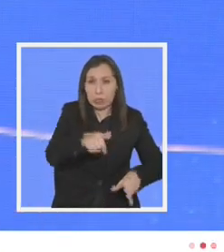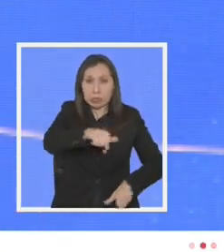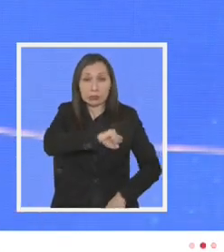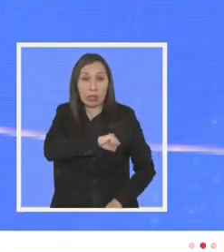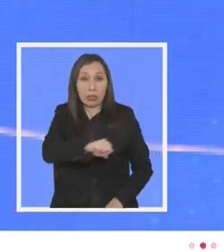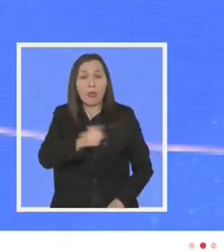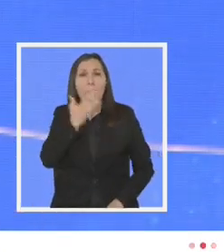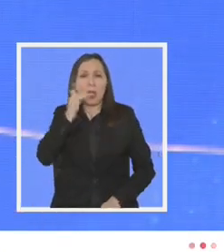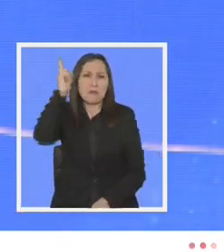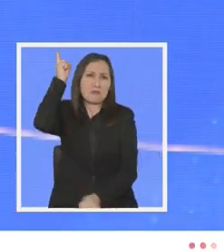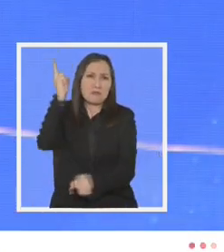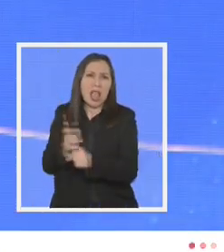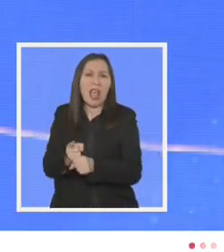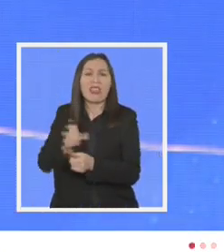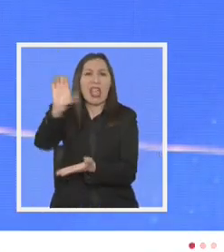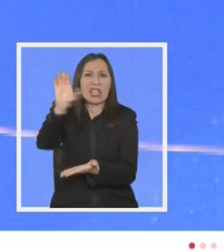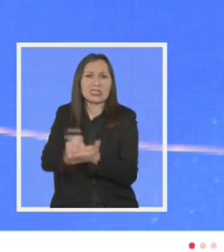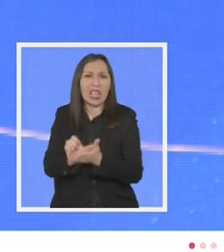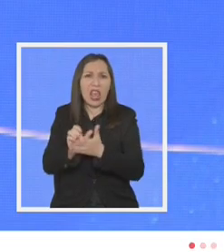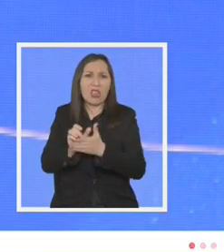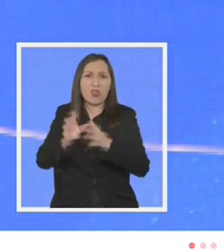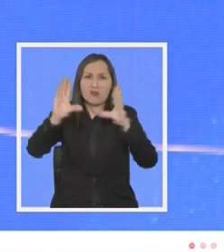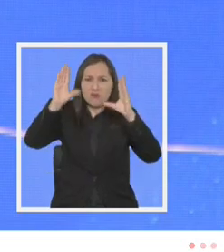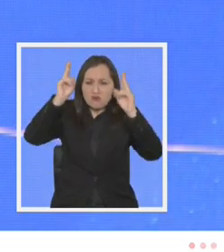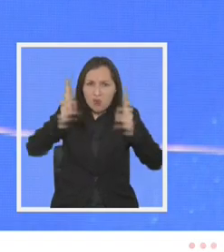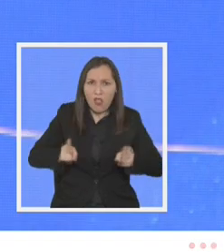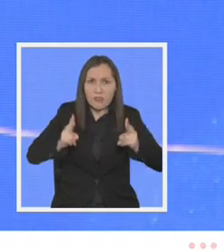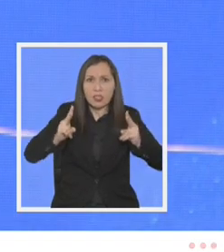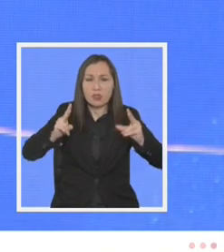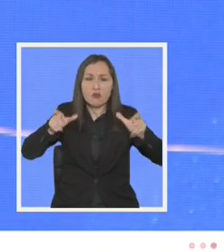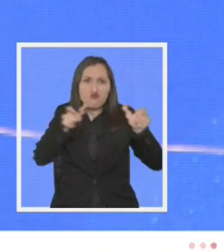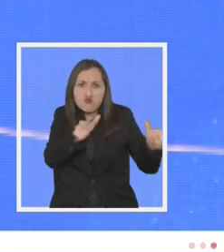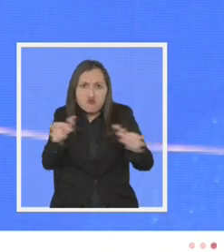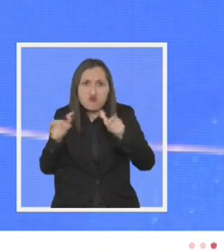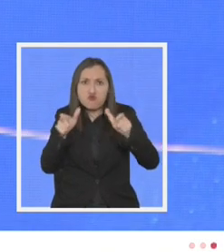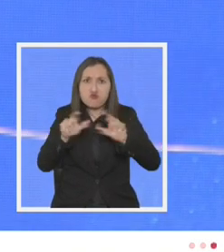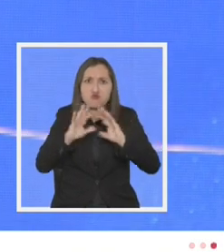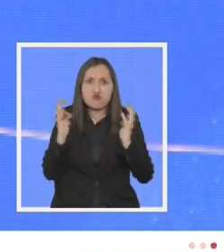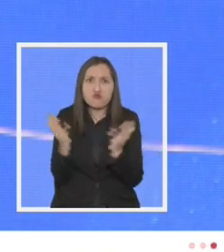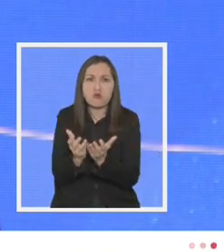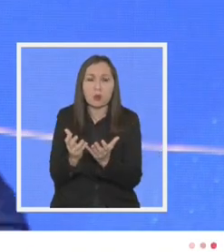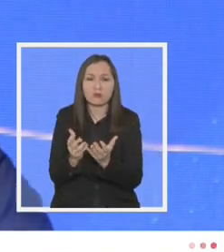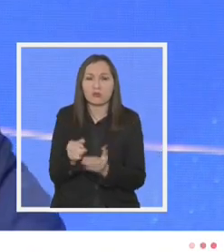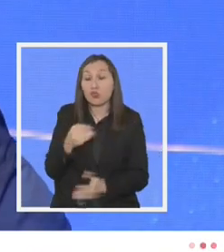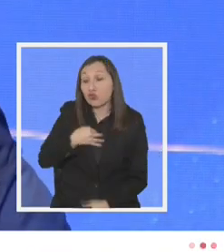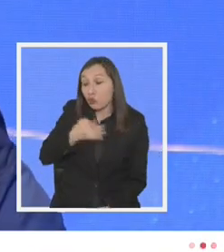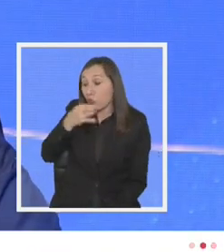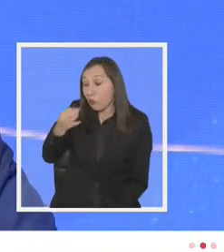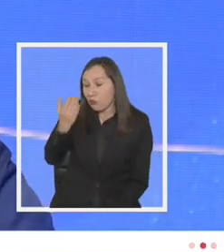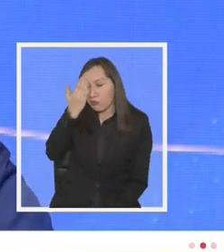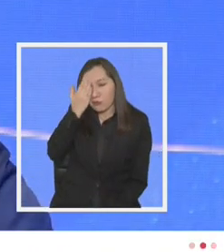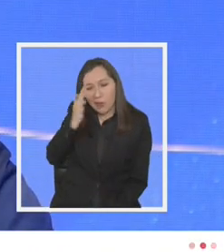Santiago sería decretar estado de excepción en la región metropolitana yo digo que eso es una mala idea